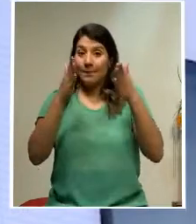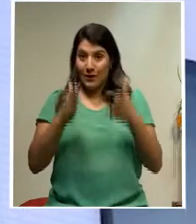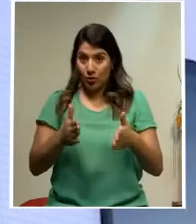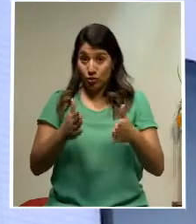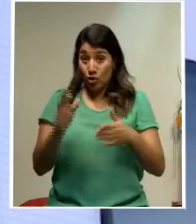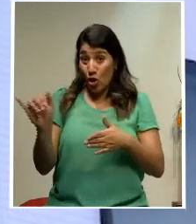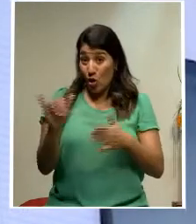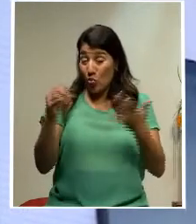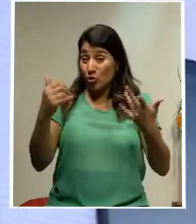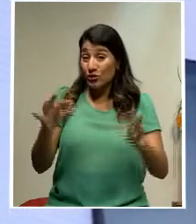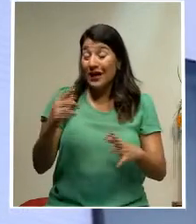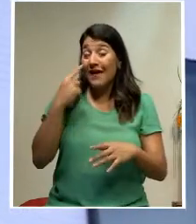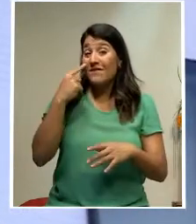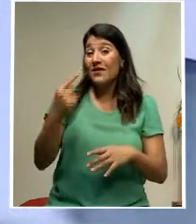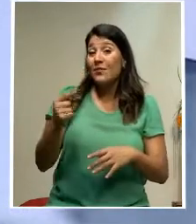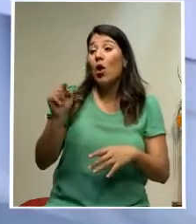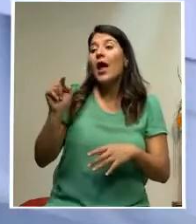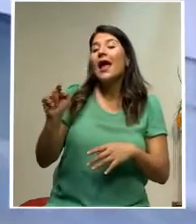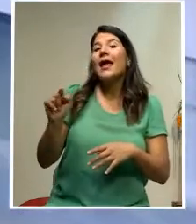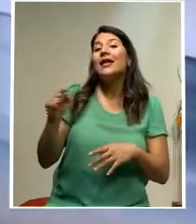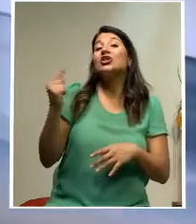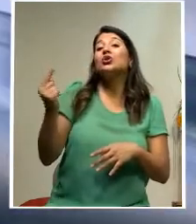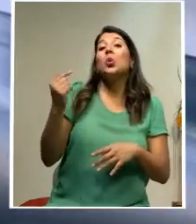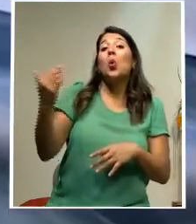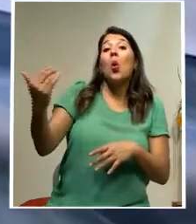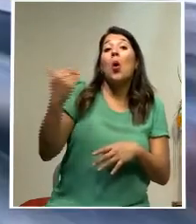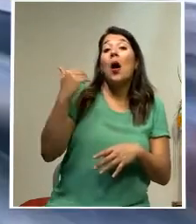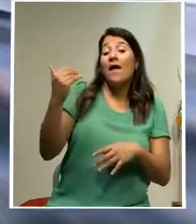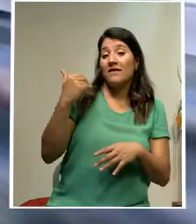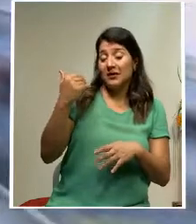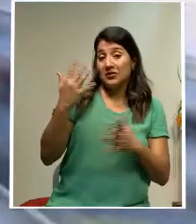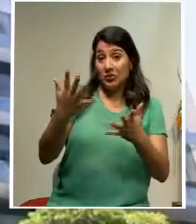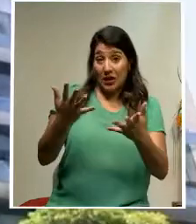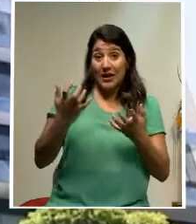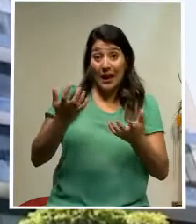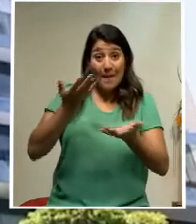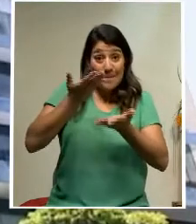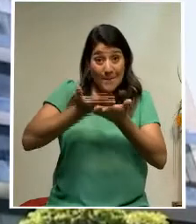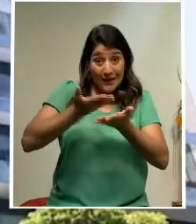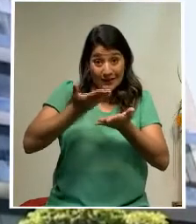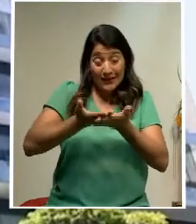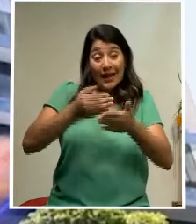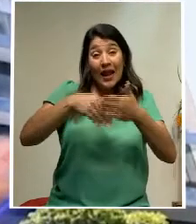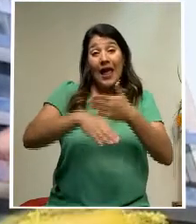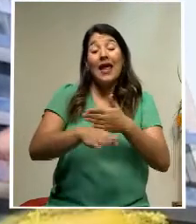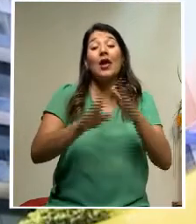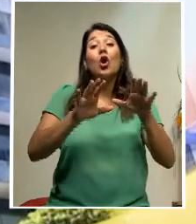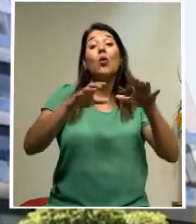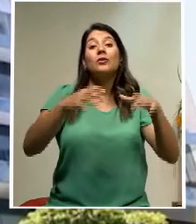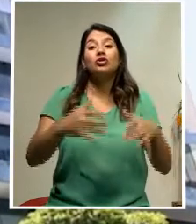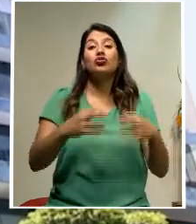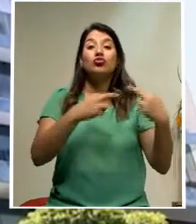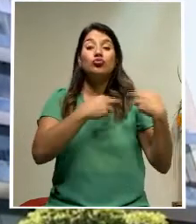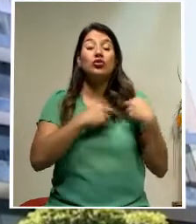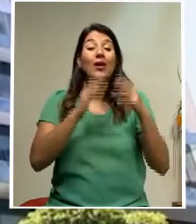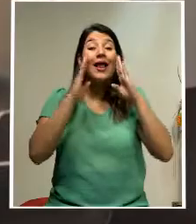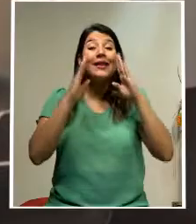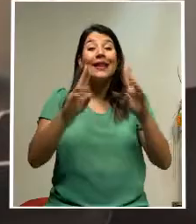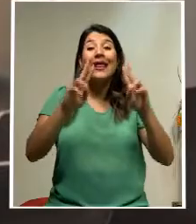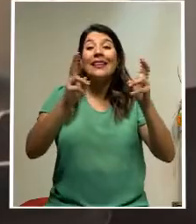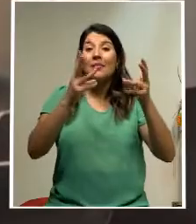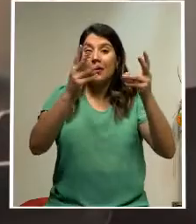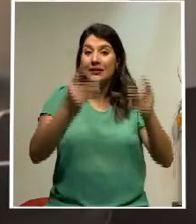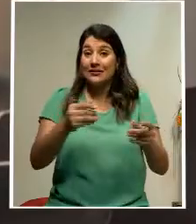escuchamos anteriormente, solo fue notificado de que se iba a presentar la misma en la Comisión de Asuntos Hacendarios. Castro además